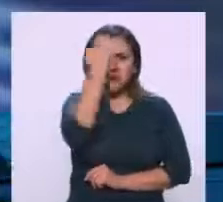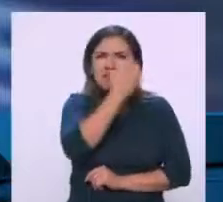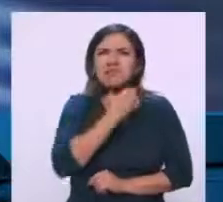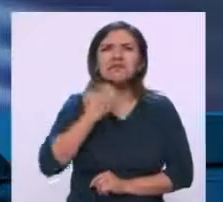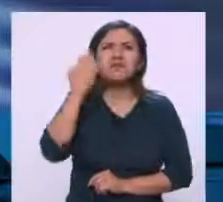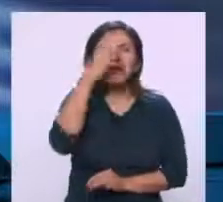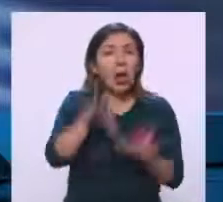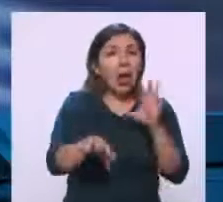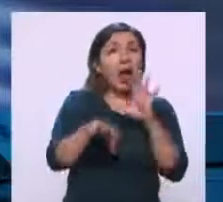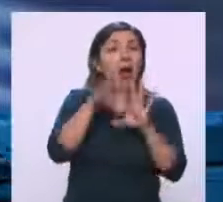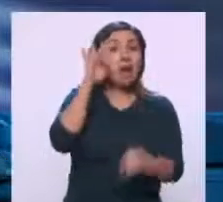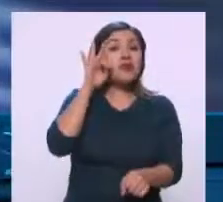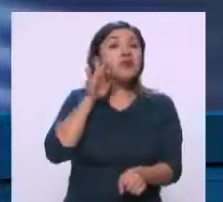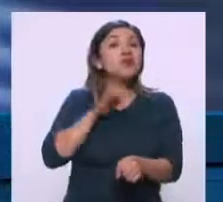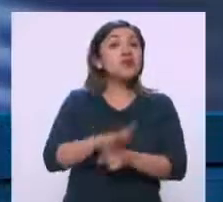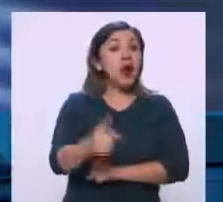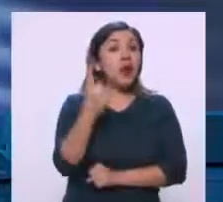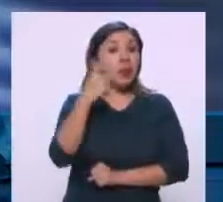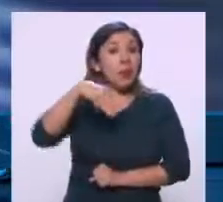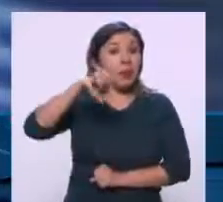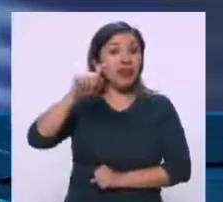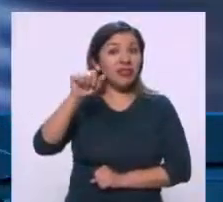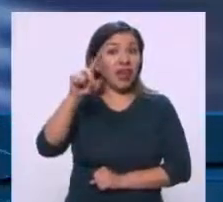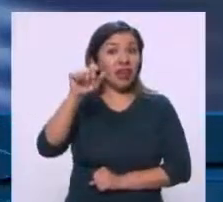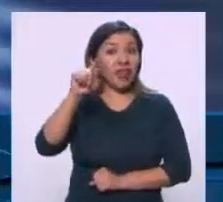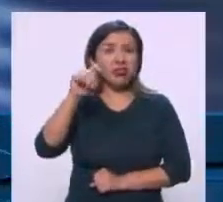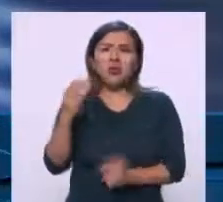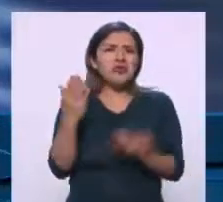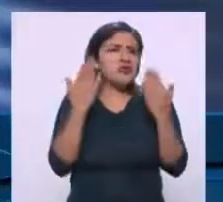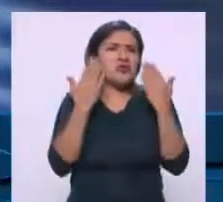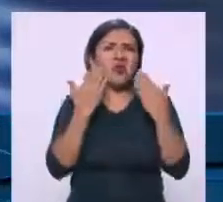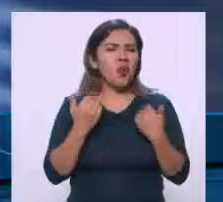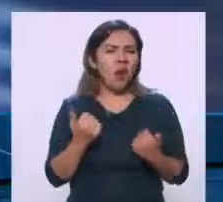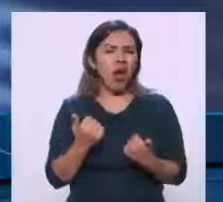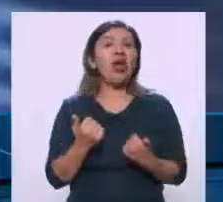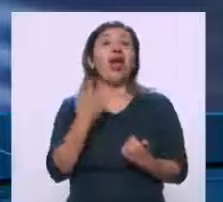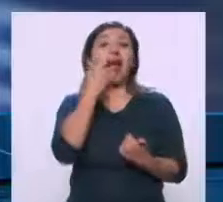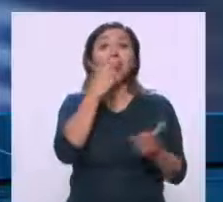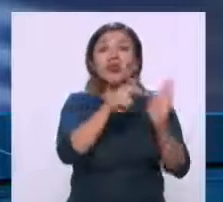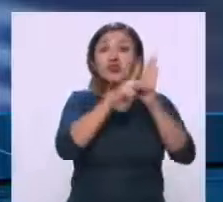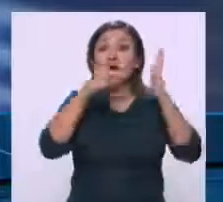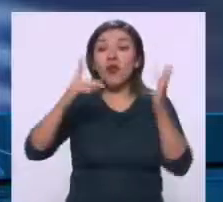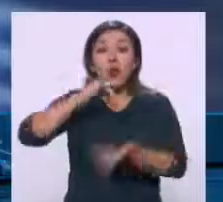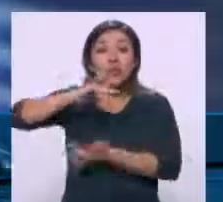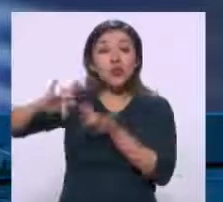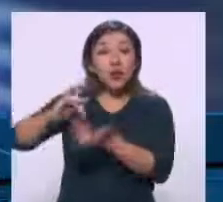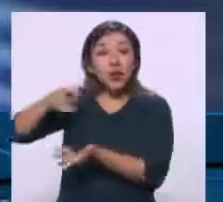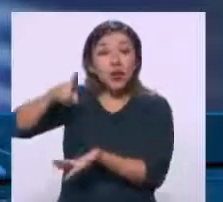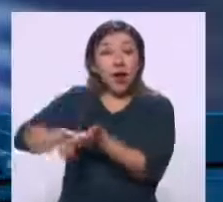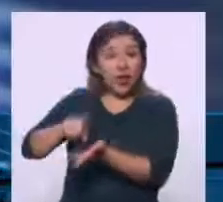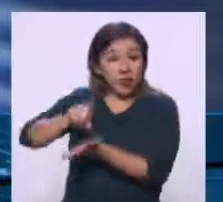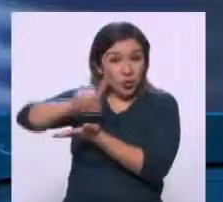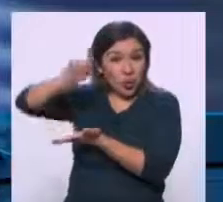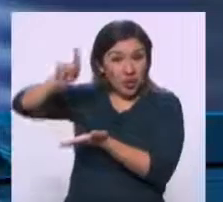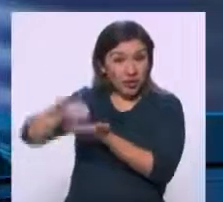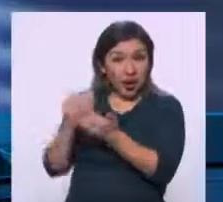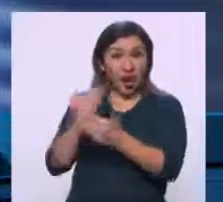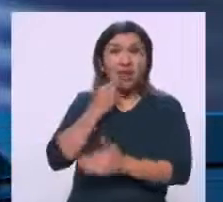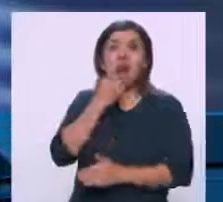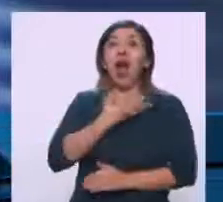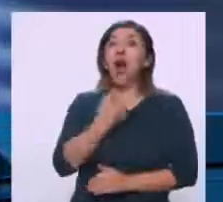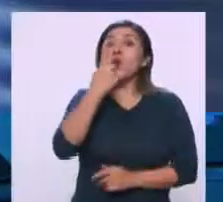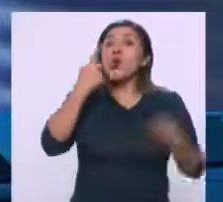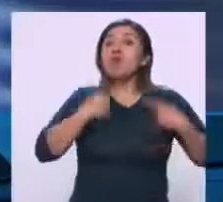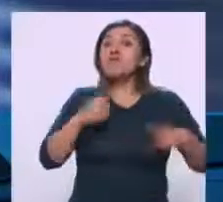dos, no encontré rastros de ningún metadato. Por lo que lo que se publicó en Twitter hace unas horas de que había un